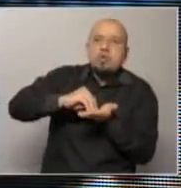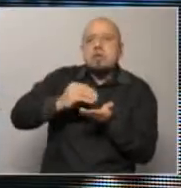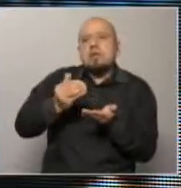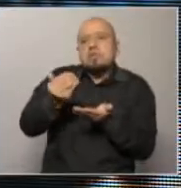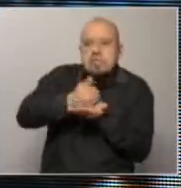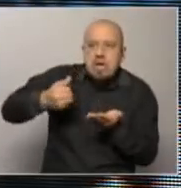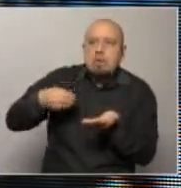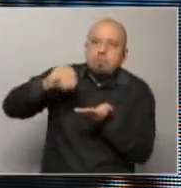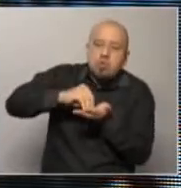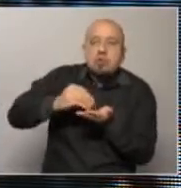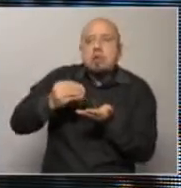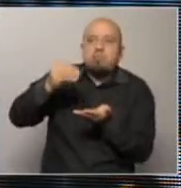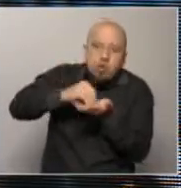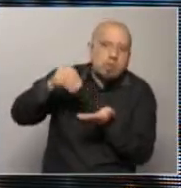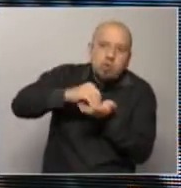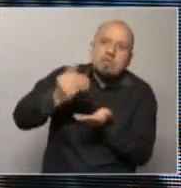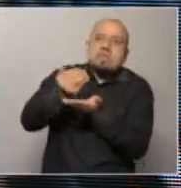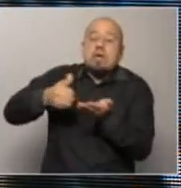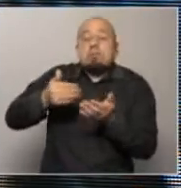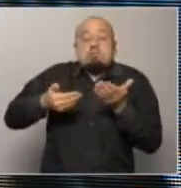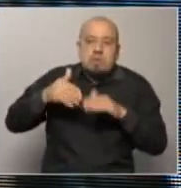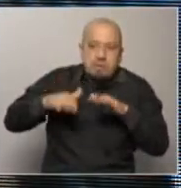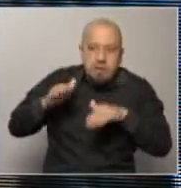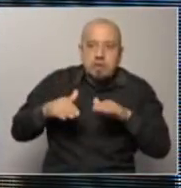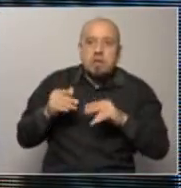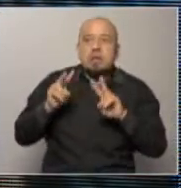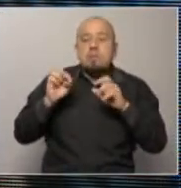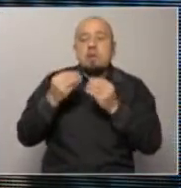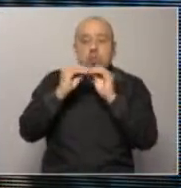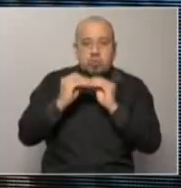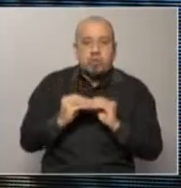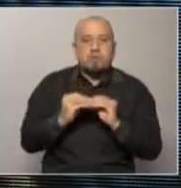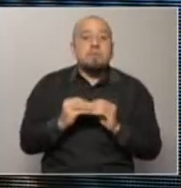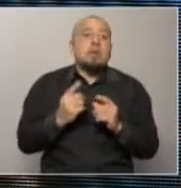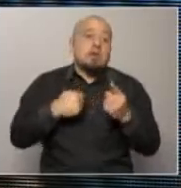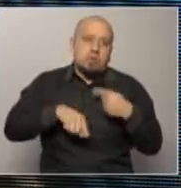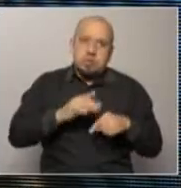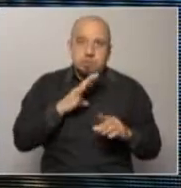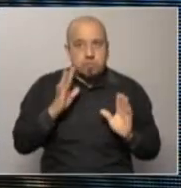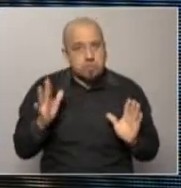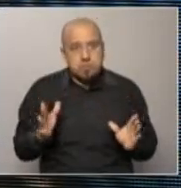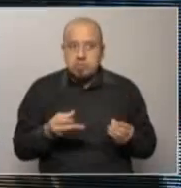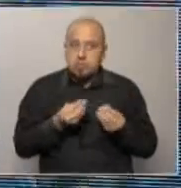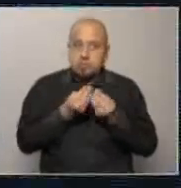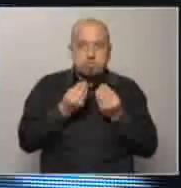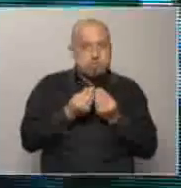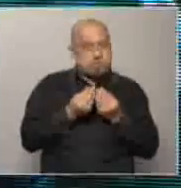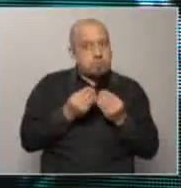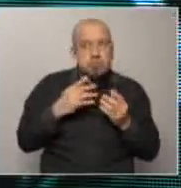otras variables, ¿no?, de tipo económico que van a impactar sobre el gasto presupuestado. Va a haber mucha presión, porque si